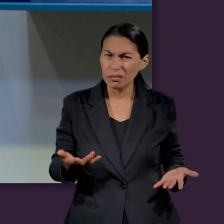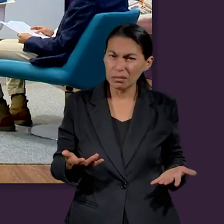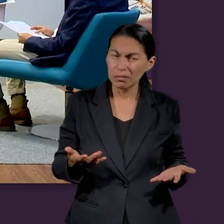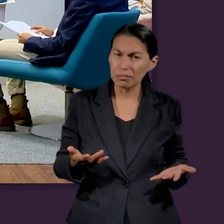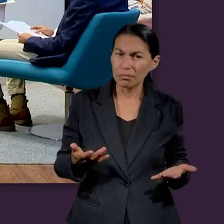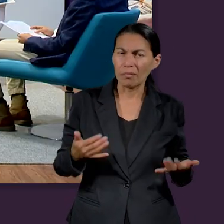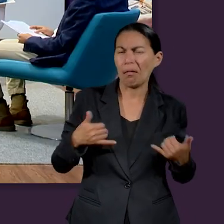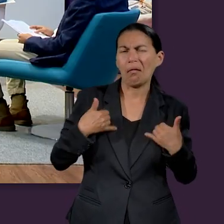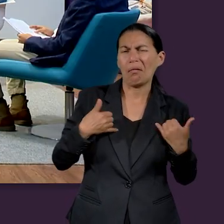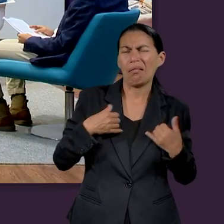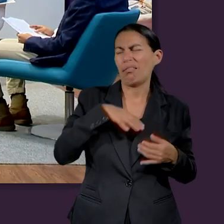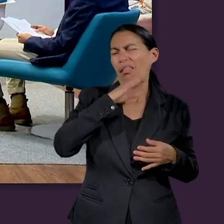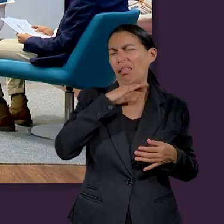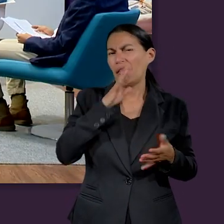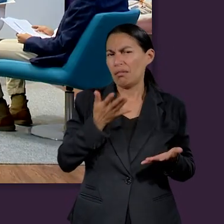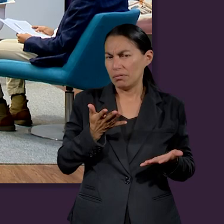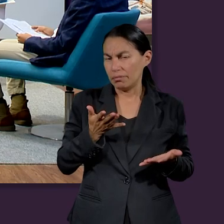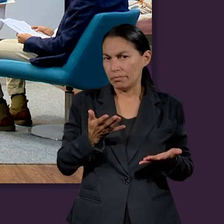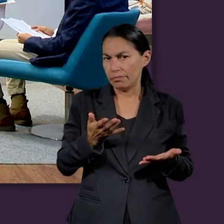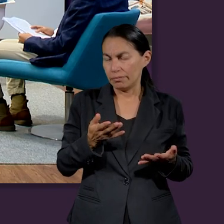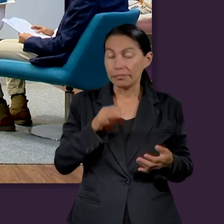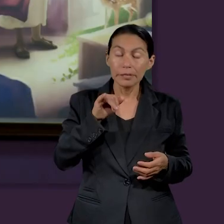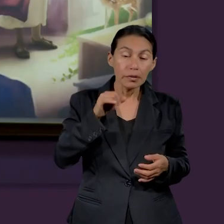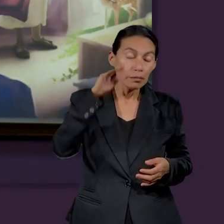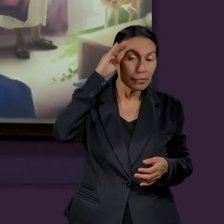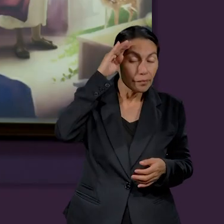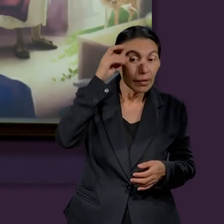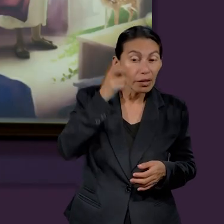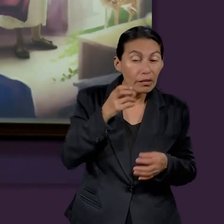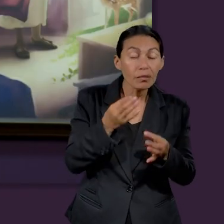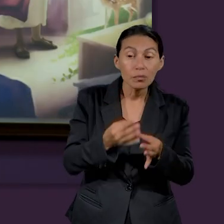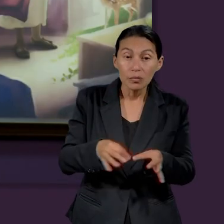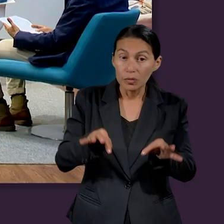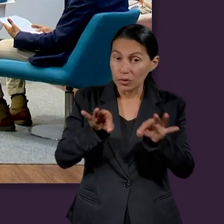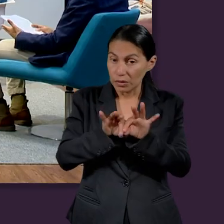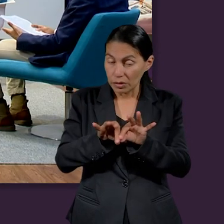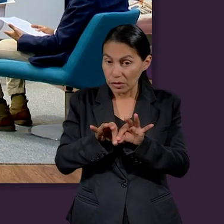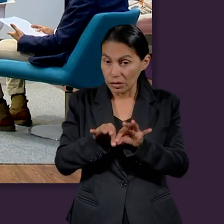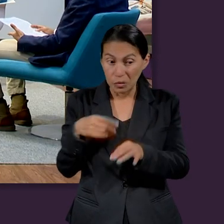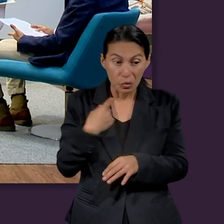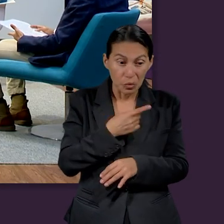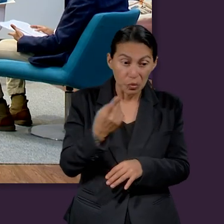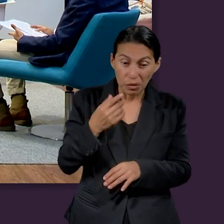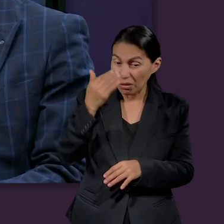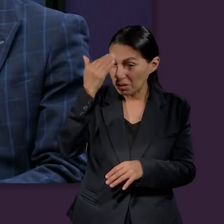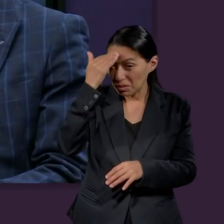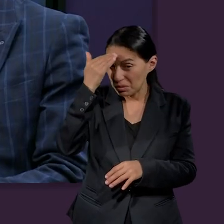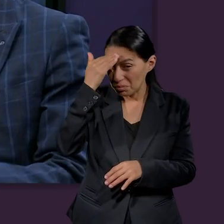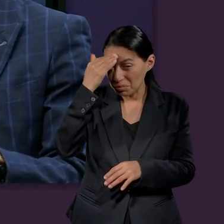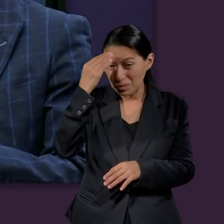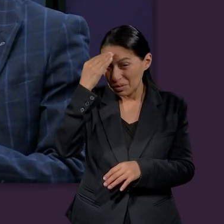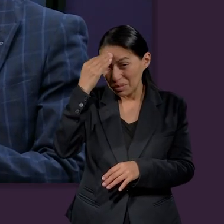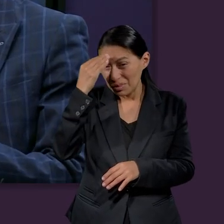finanzas. Claro que sí. Si no hay ese conocimiento, pues no